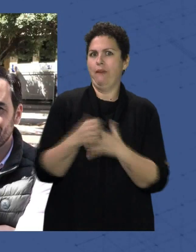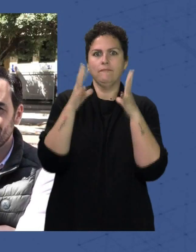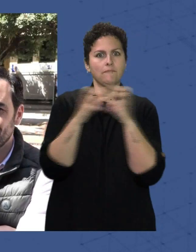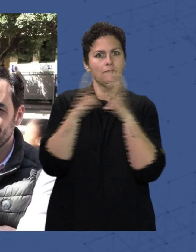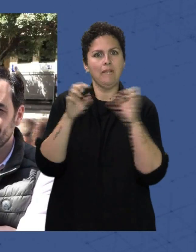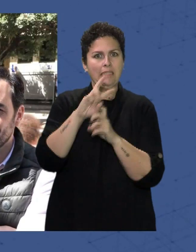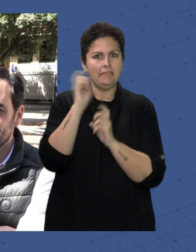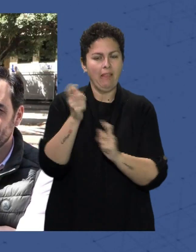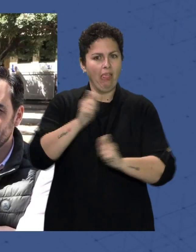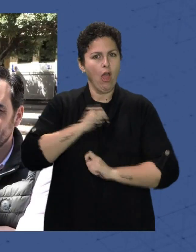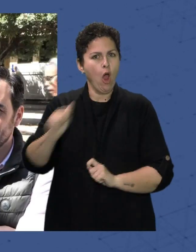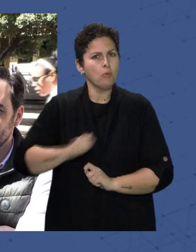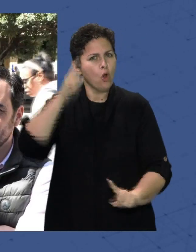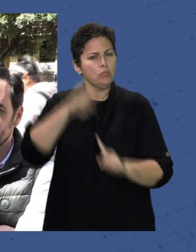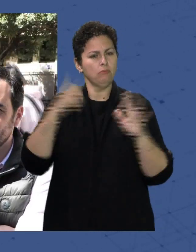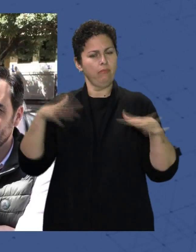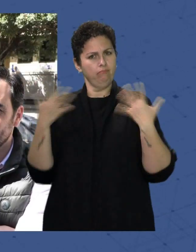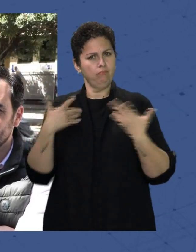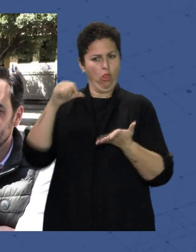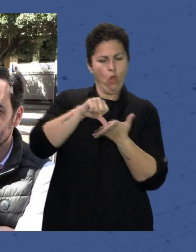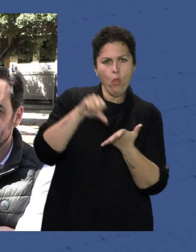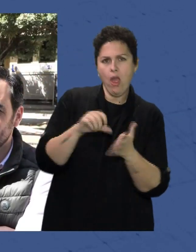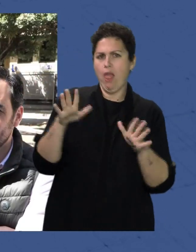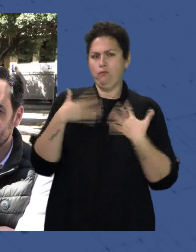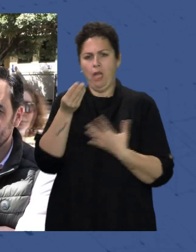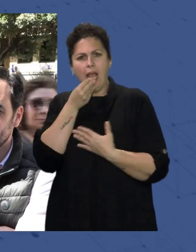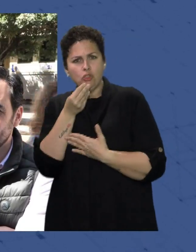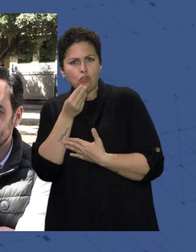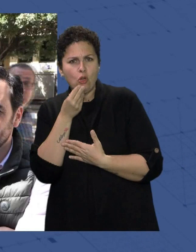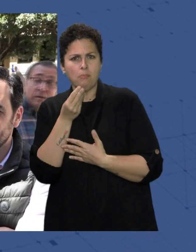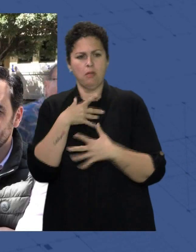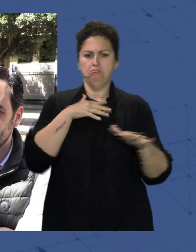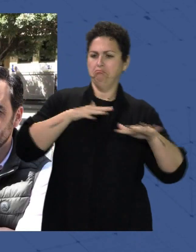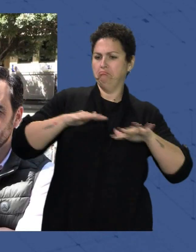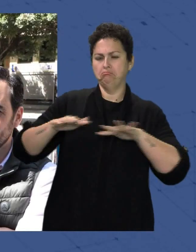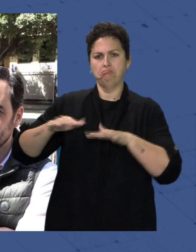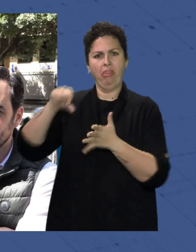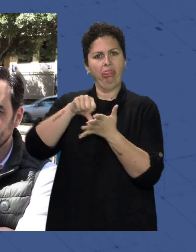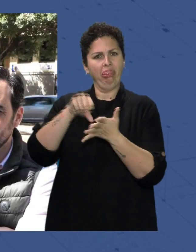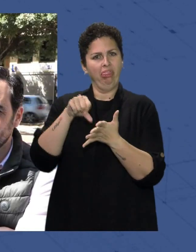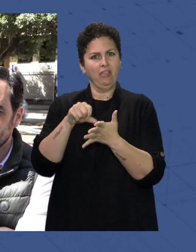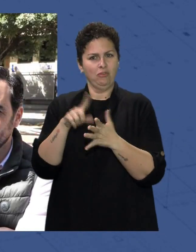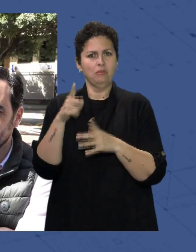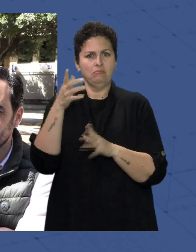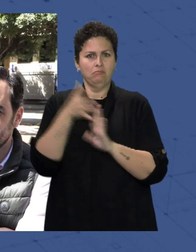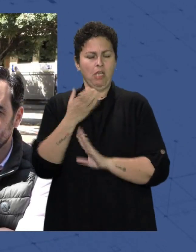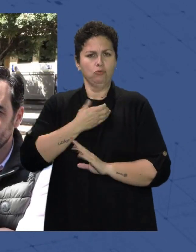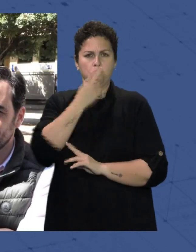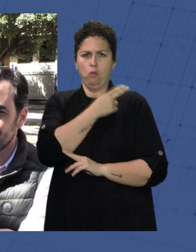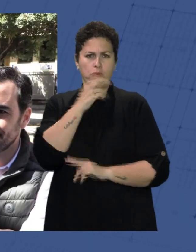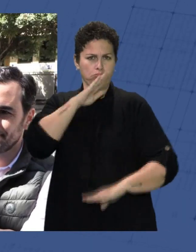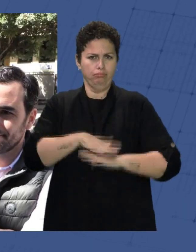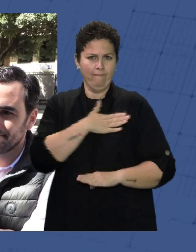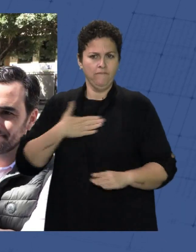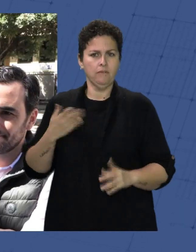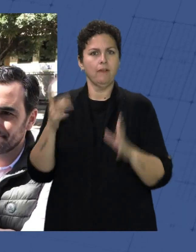que nos den la oportunidad de disfrutar de la ciudad de disfrutar de la gastronomía y de dinamizar el centro que es el compromiso que tiene el ayuntamiento así